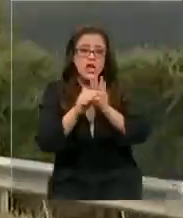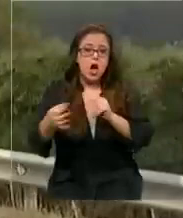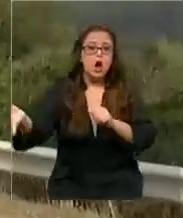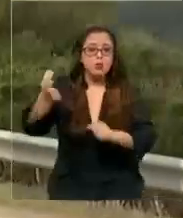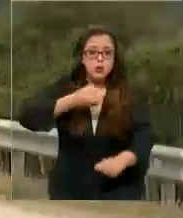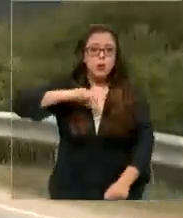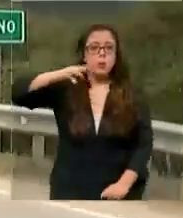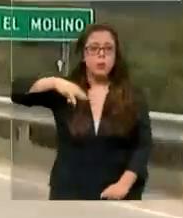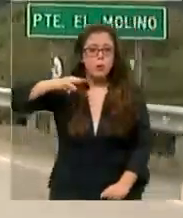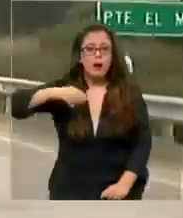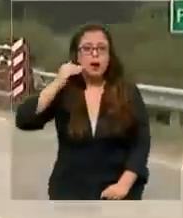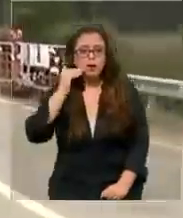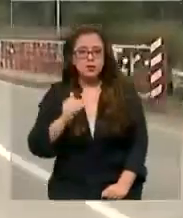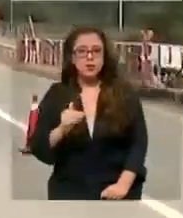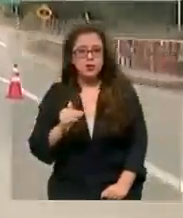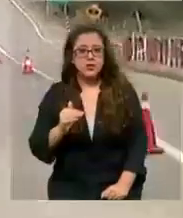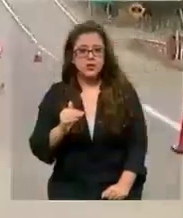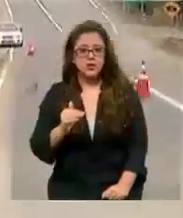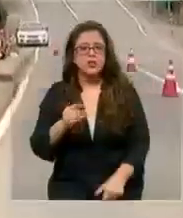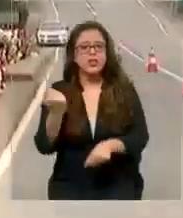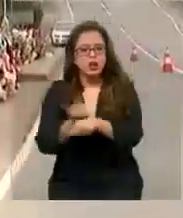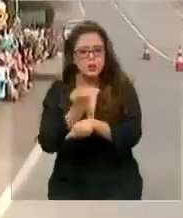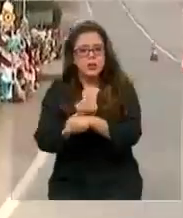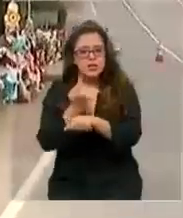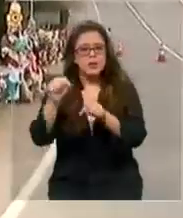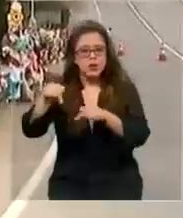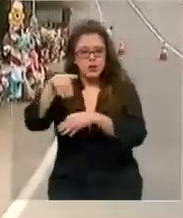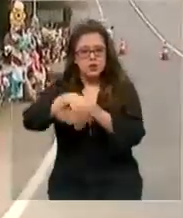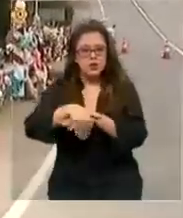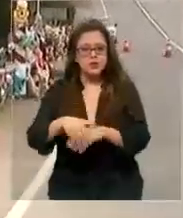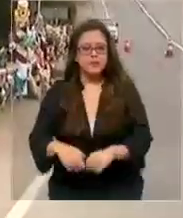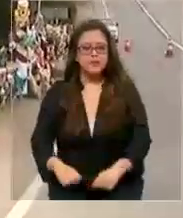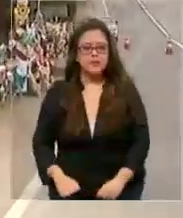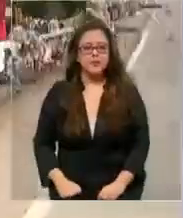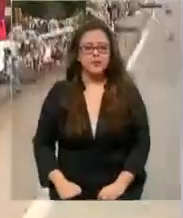señalado la madre de Tomás, Estefanía Gutiérrez, con quien conversamos durante esta tarde.